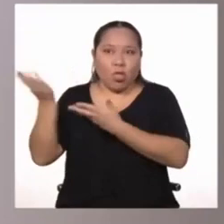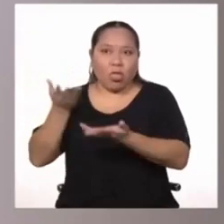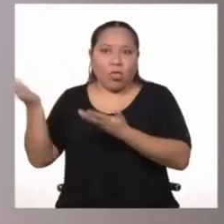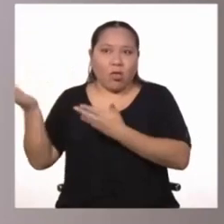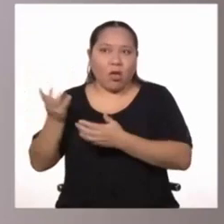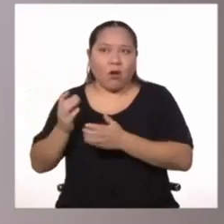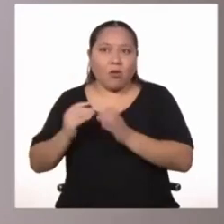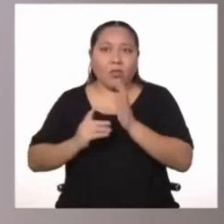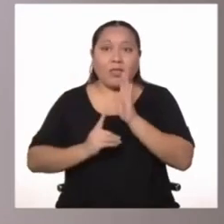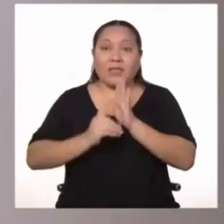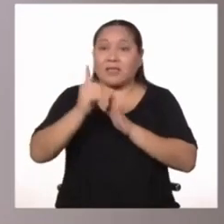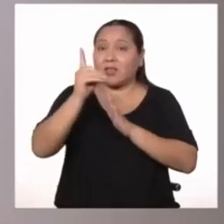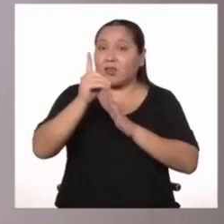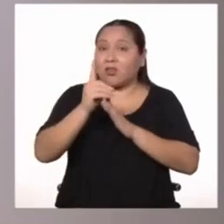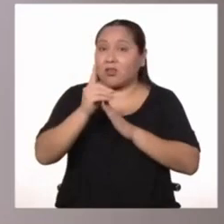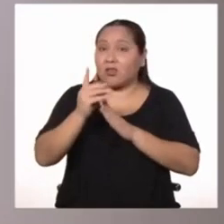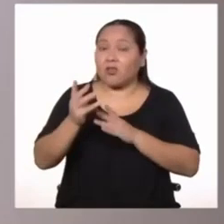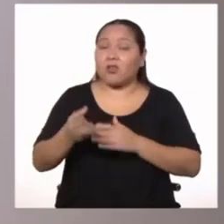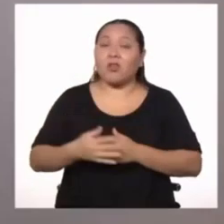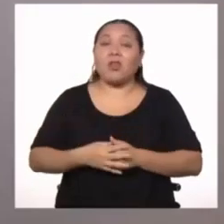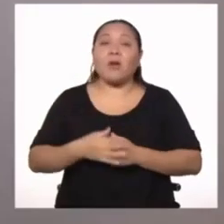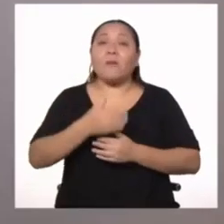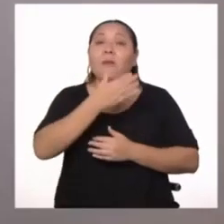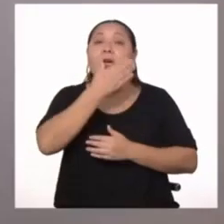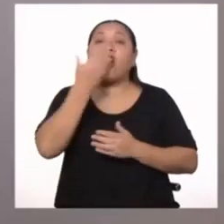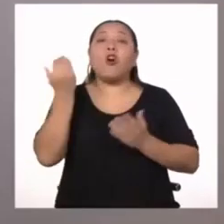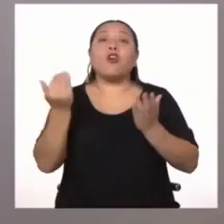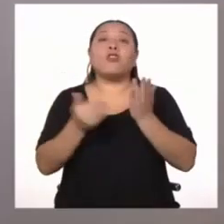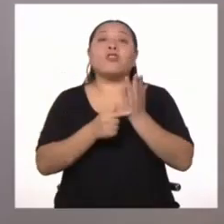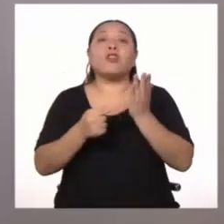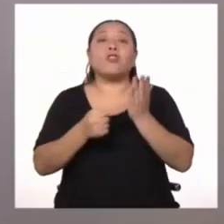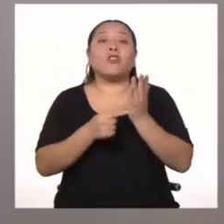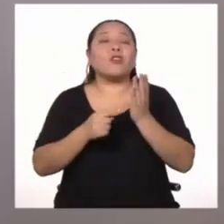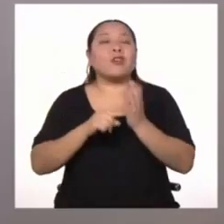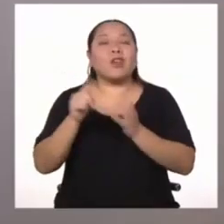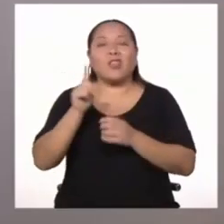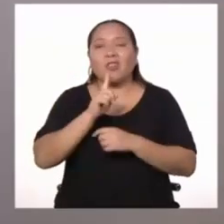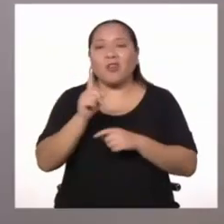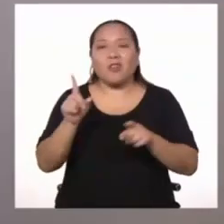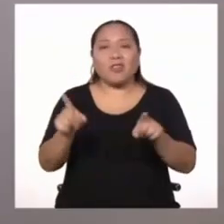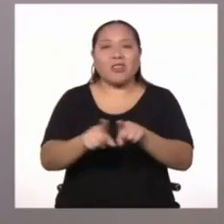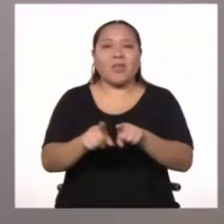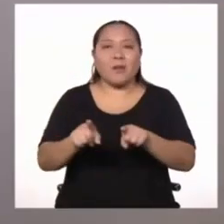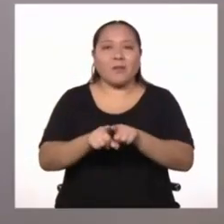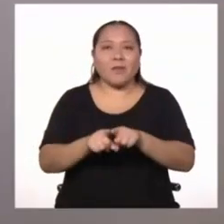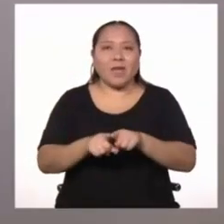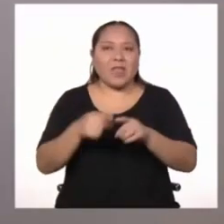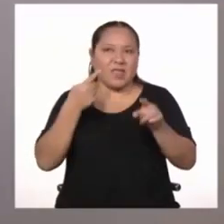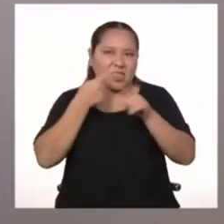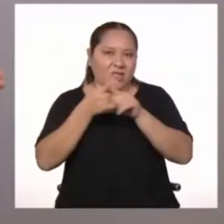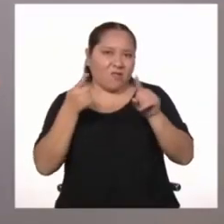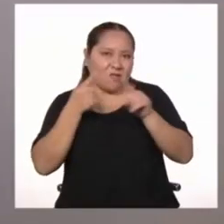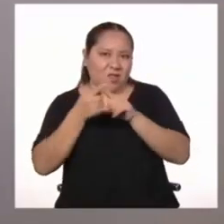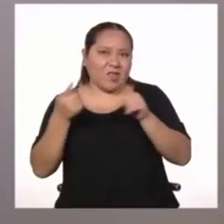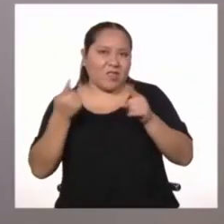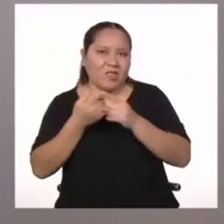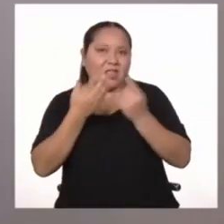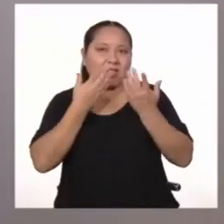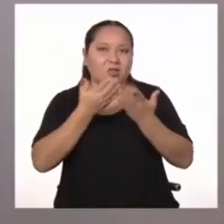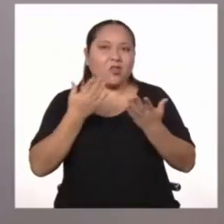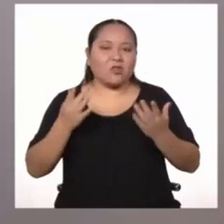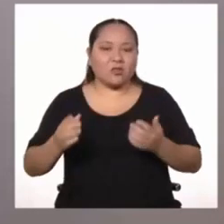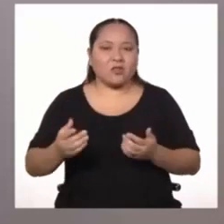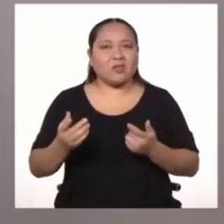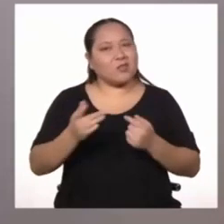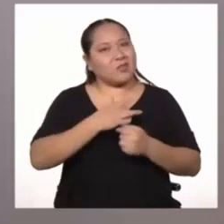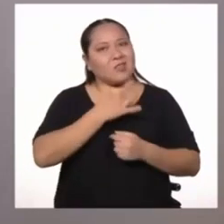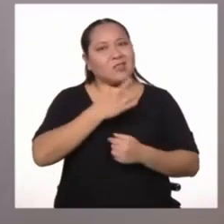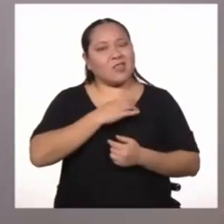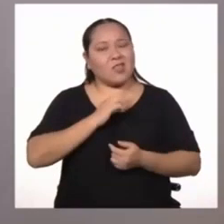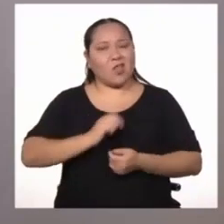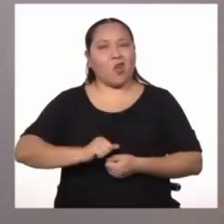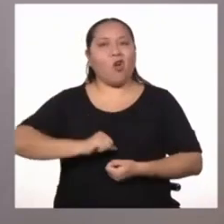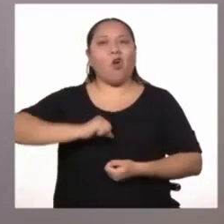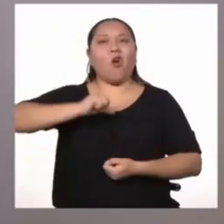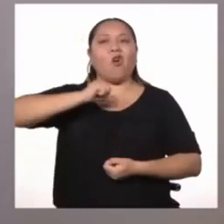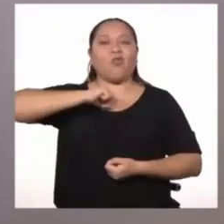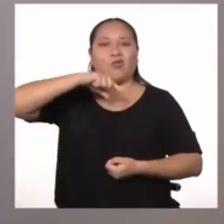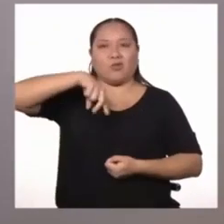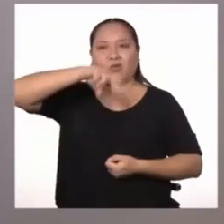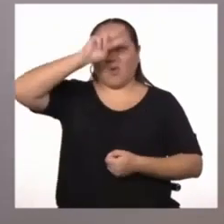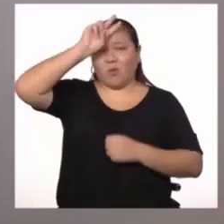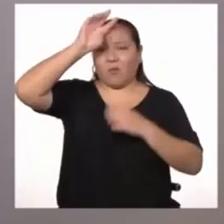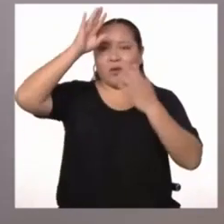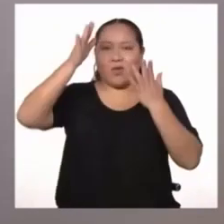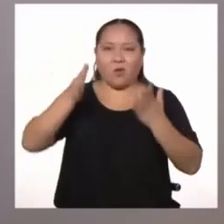desarrollo y avances tecnológicos, sino también una serie de cosas que nos hace sentir orgullosos como